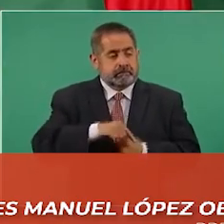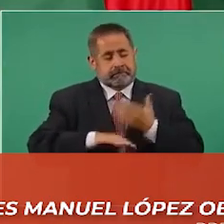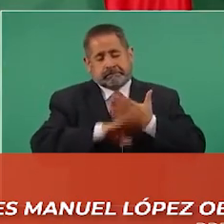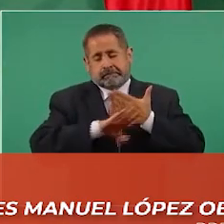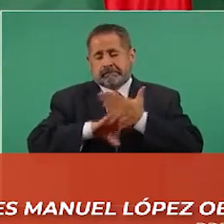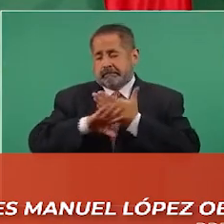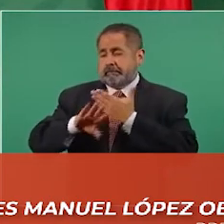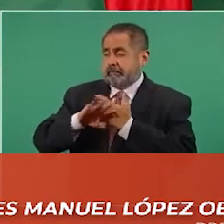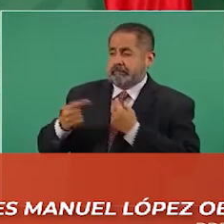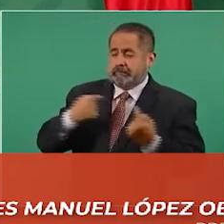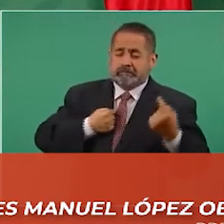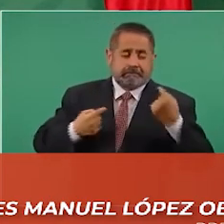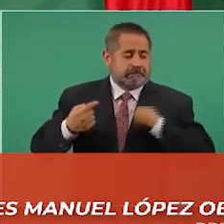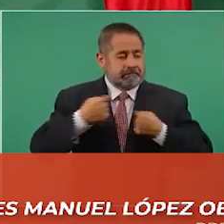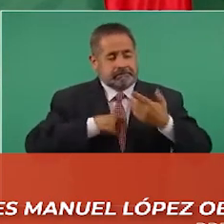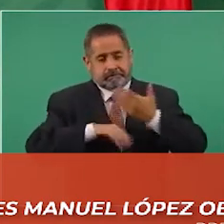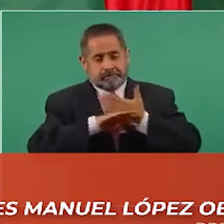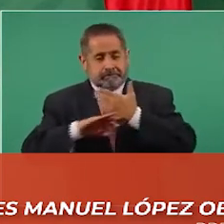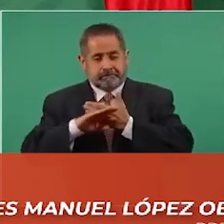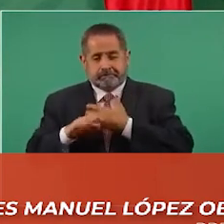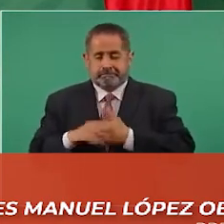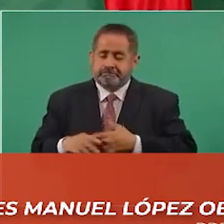constante,